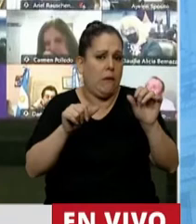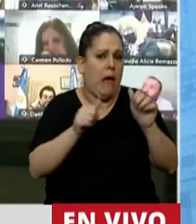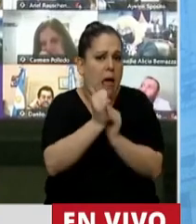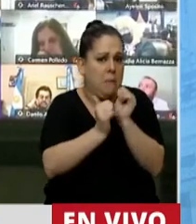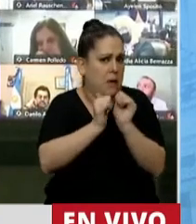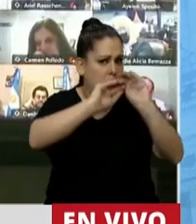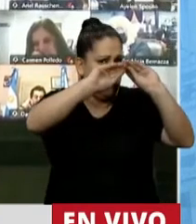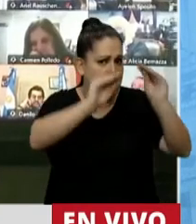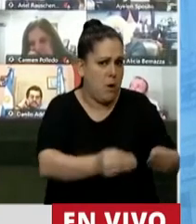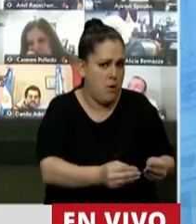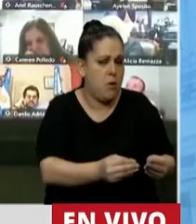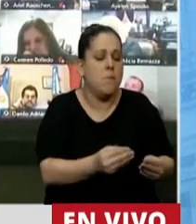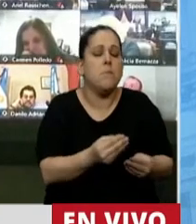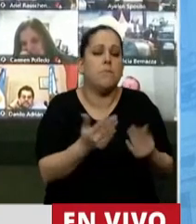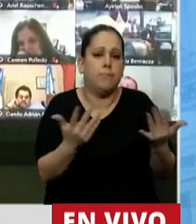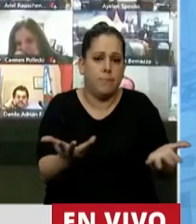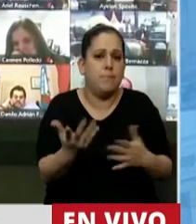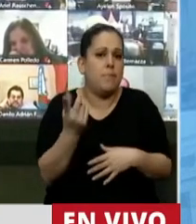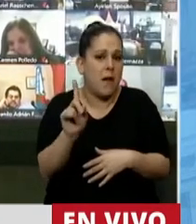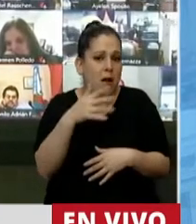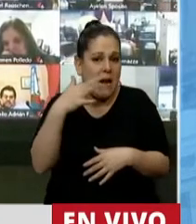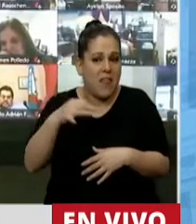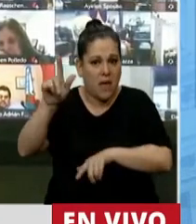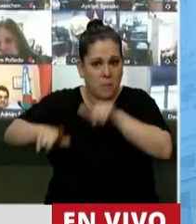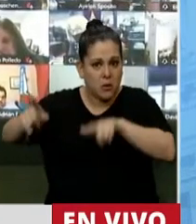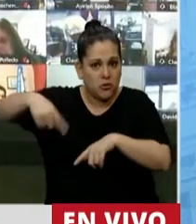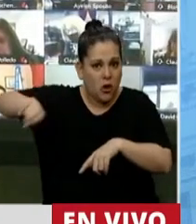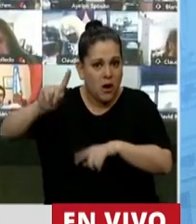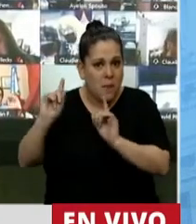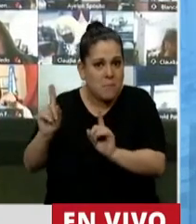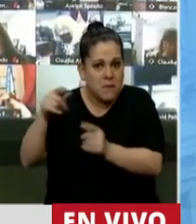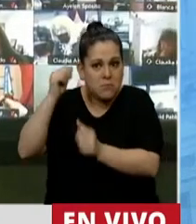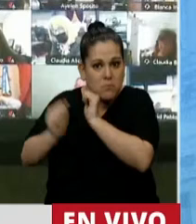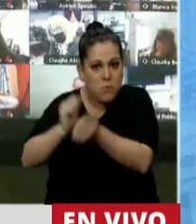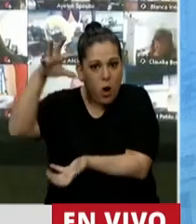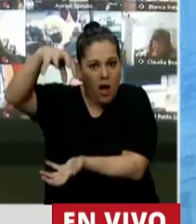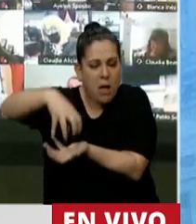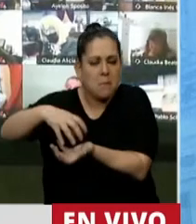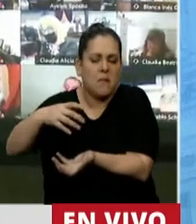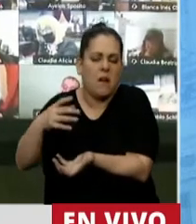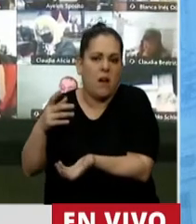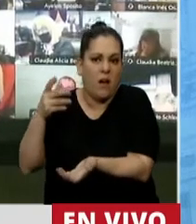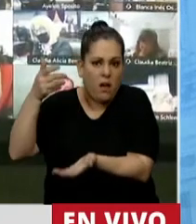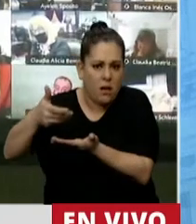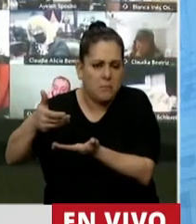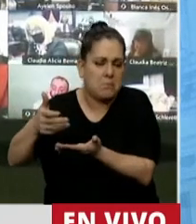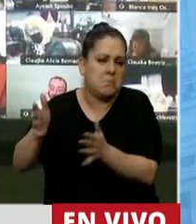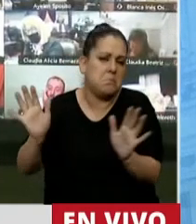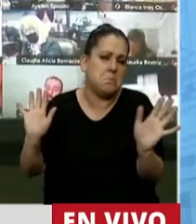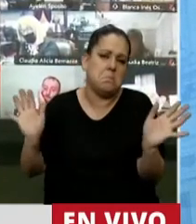mismos argentinos que hoy están viendo que en la Argentina no vale la pena invertir. Total,